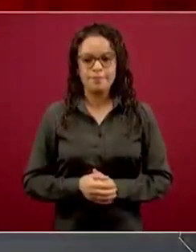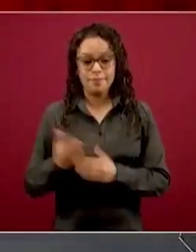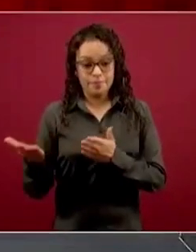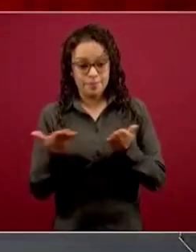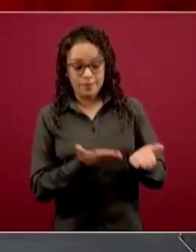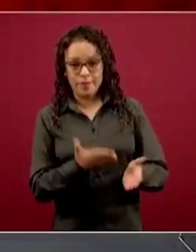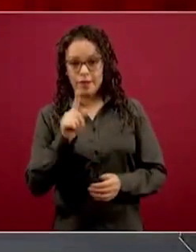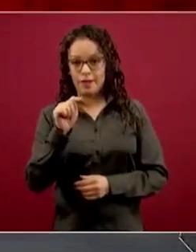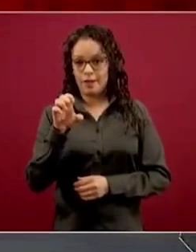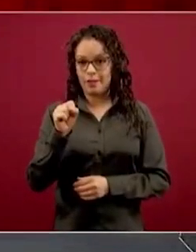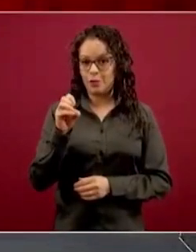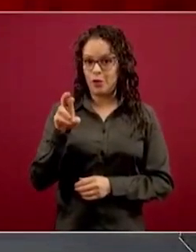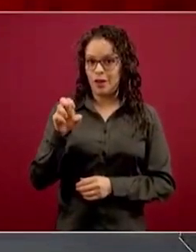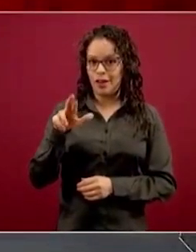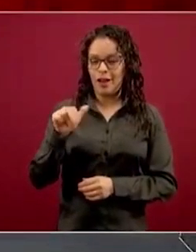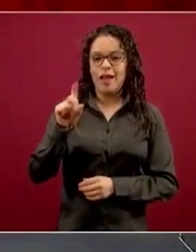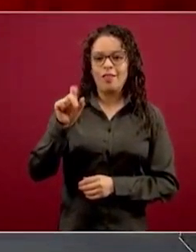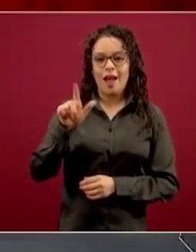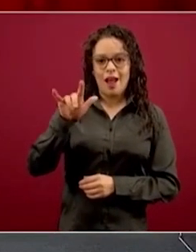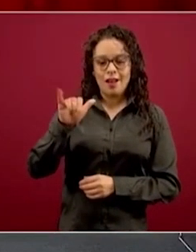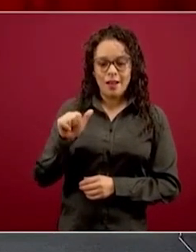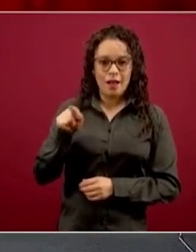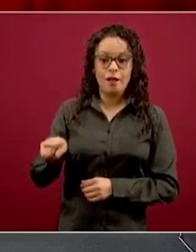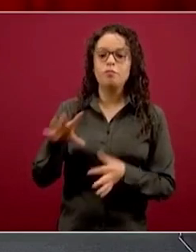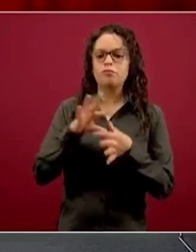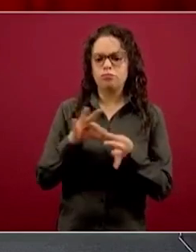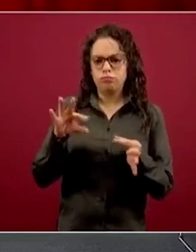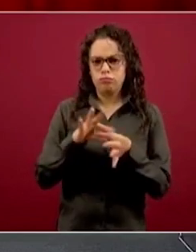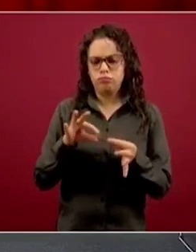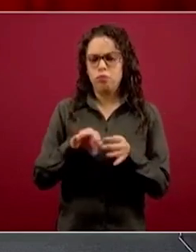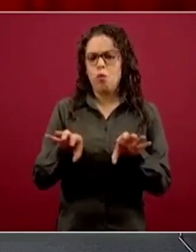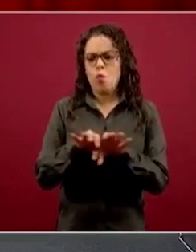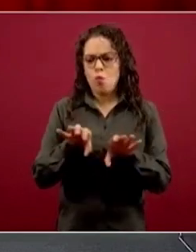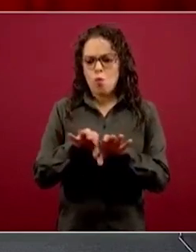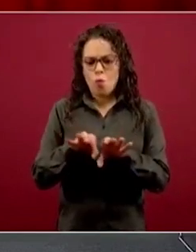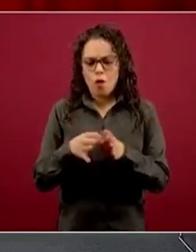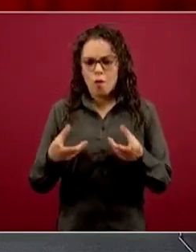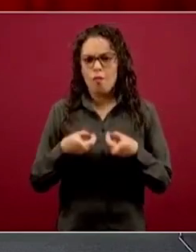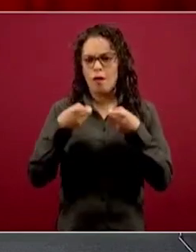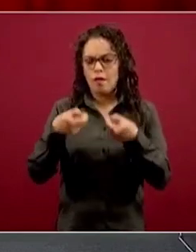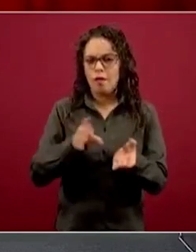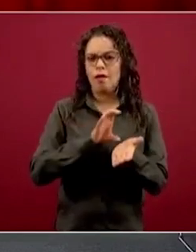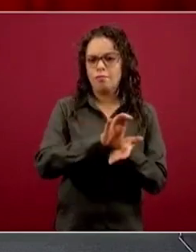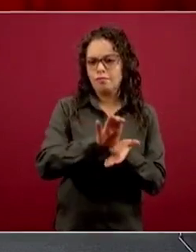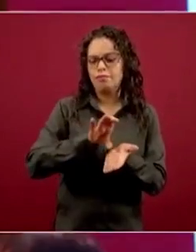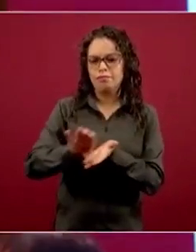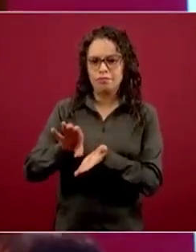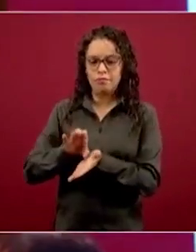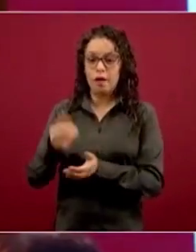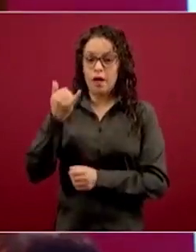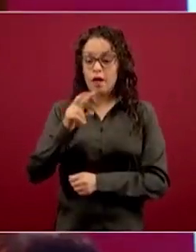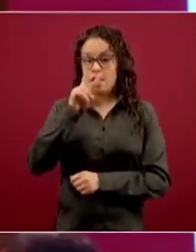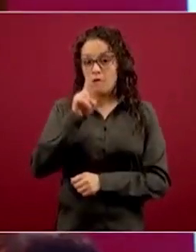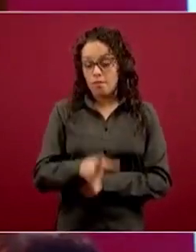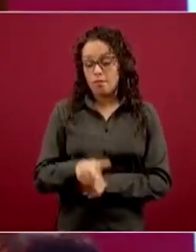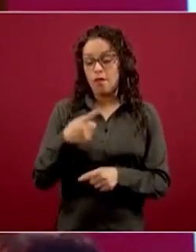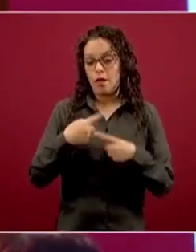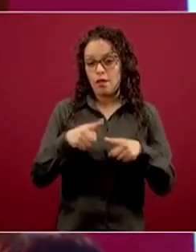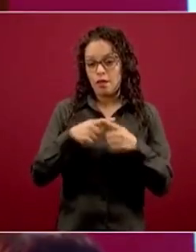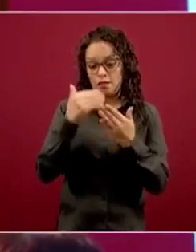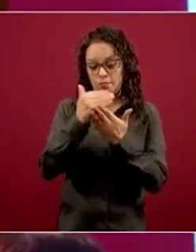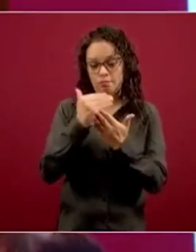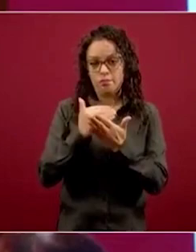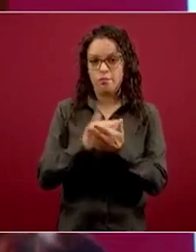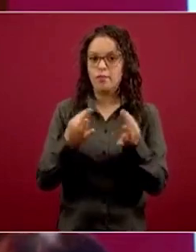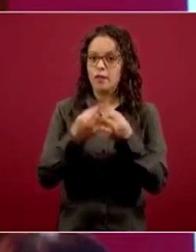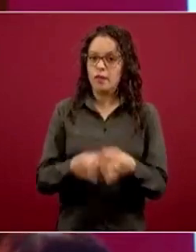Borja, que va a comentar al respecto sobre la dispersión y sobre algunos detalles que es importante estar atendiendo para justamente